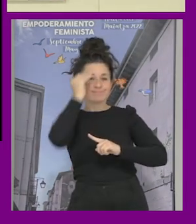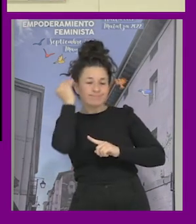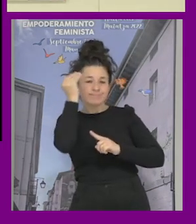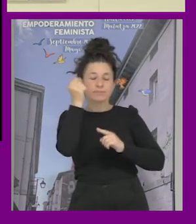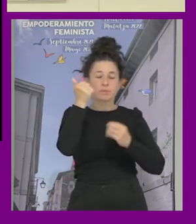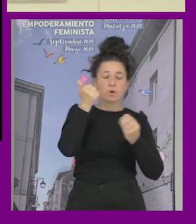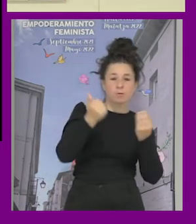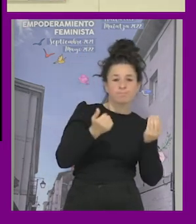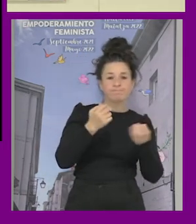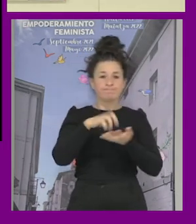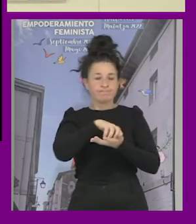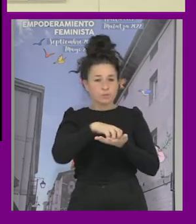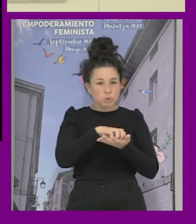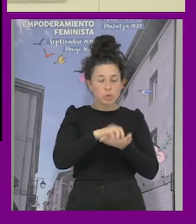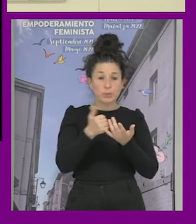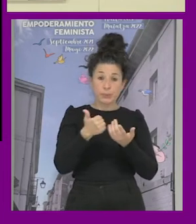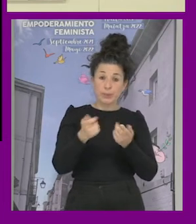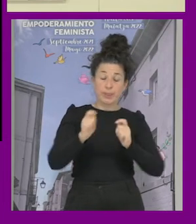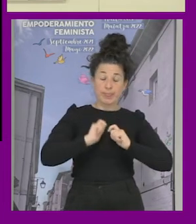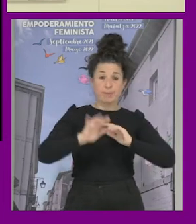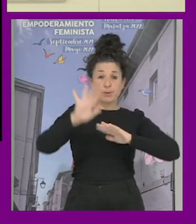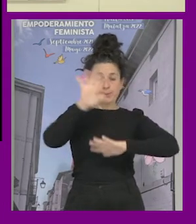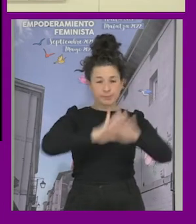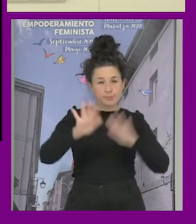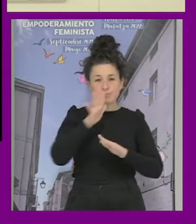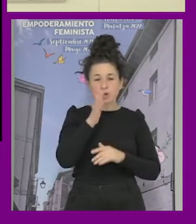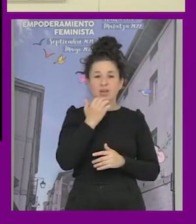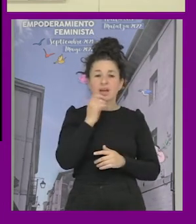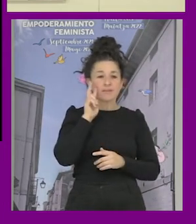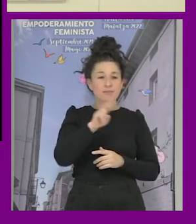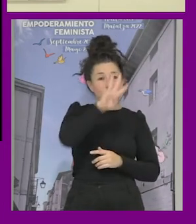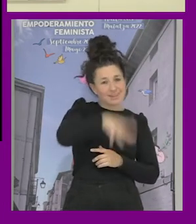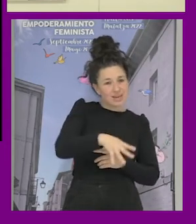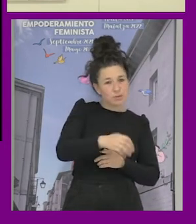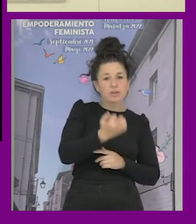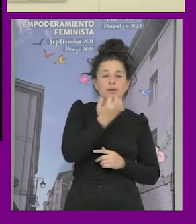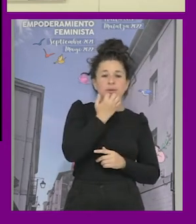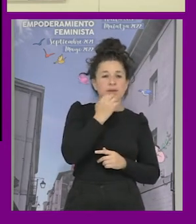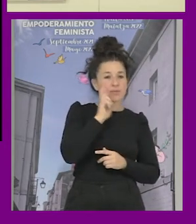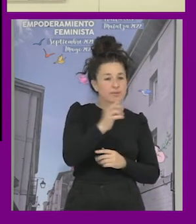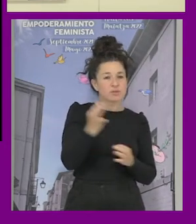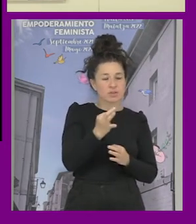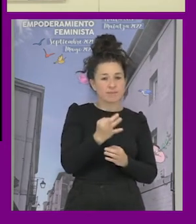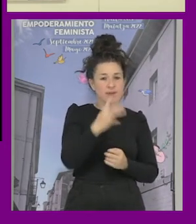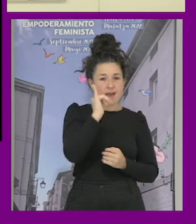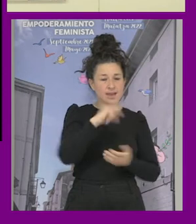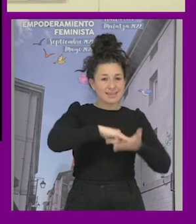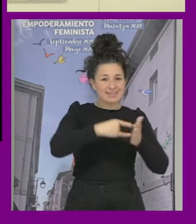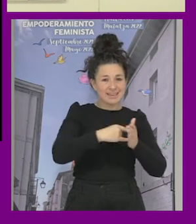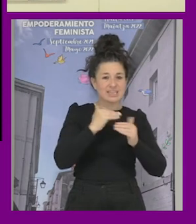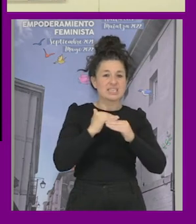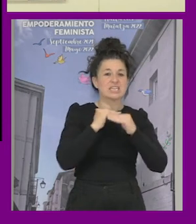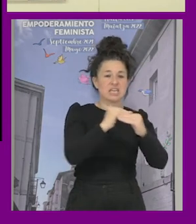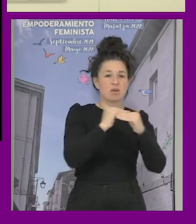es un controvertido en el caso de Cataluña lo que vimos fue que por un lado había técnicas de igualdad que